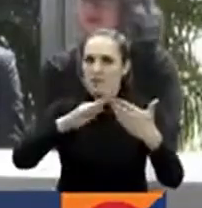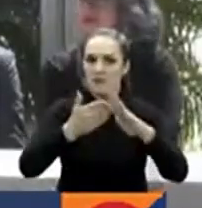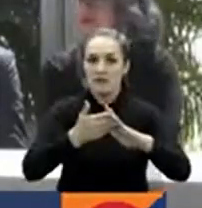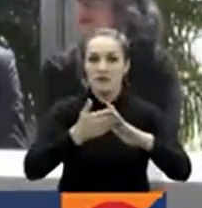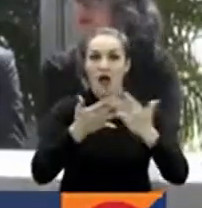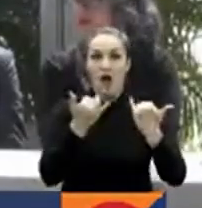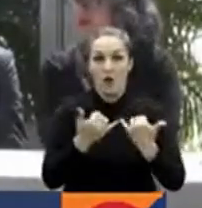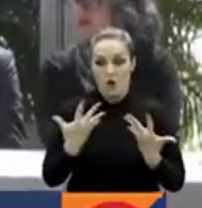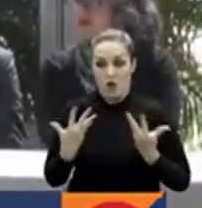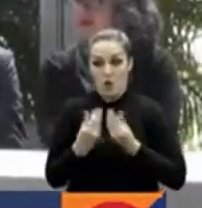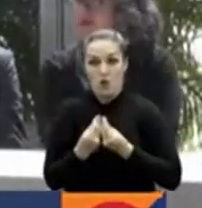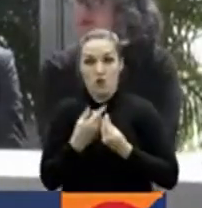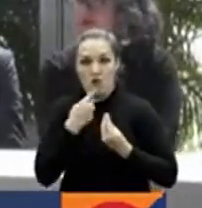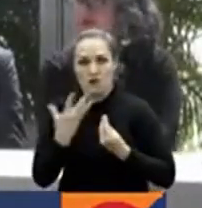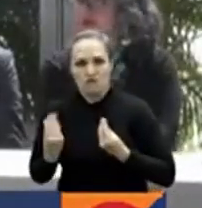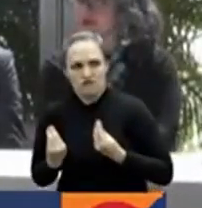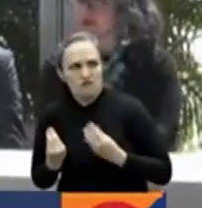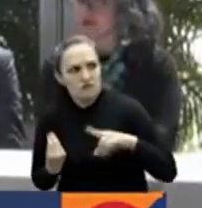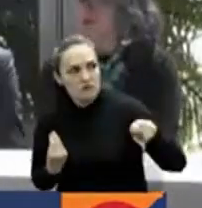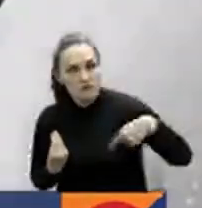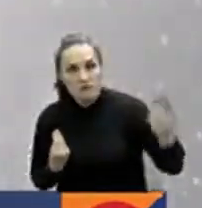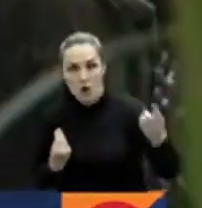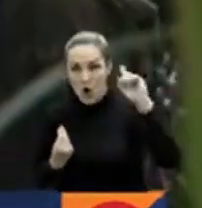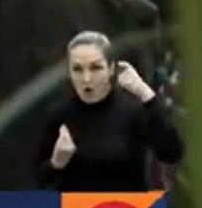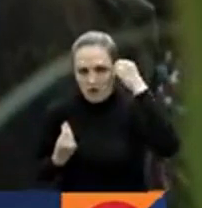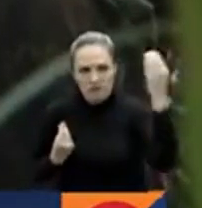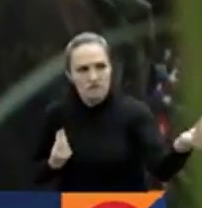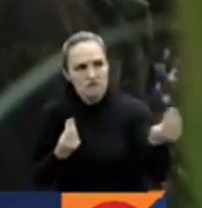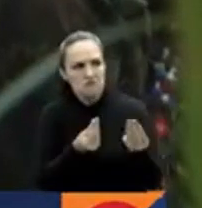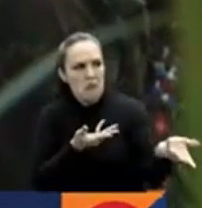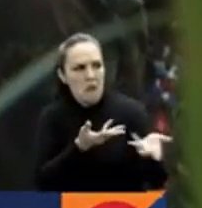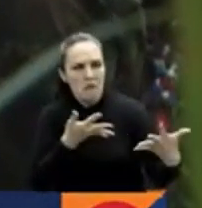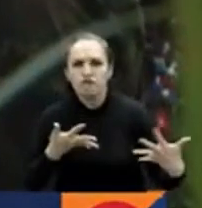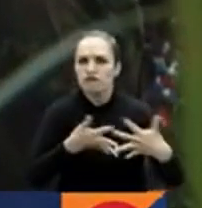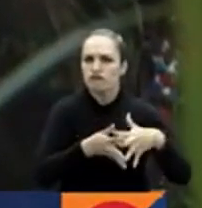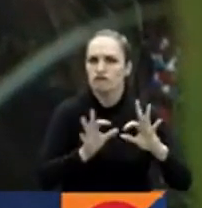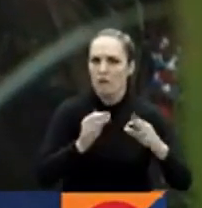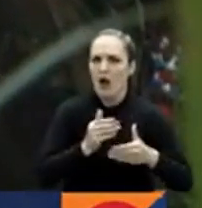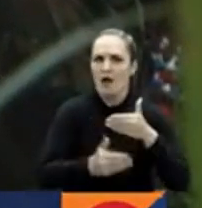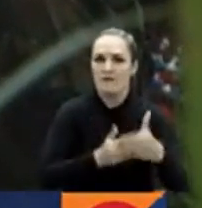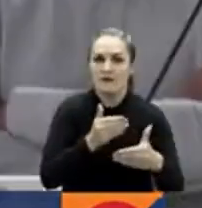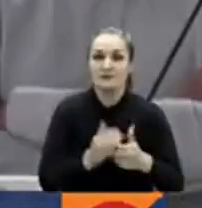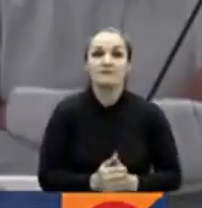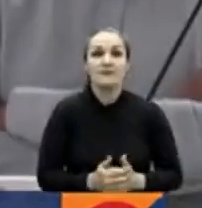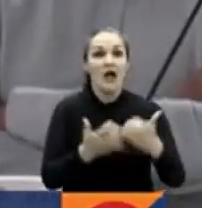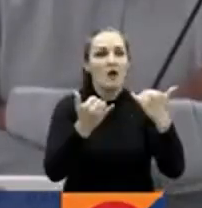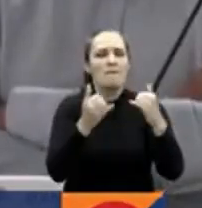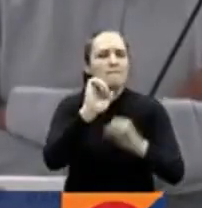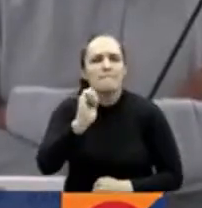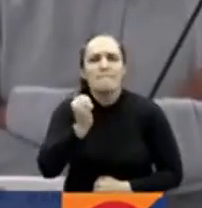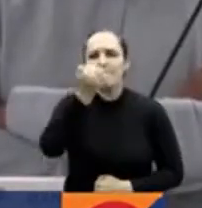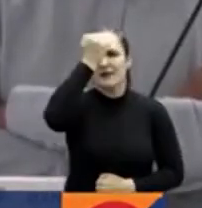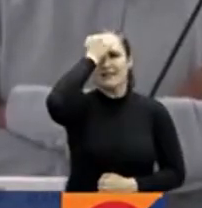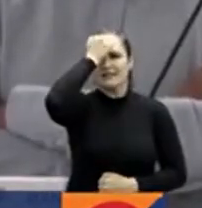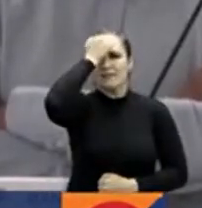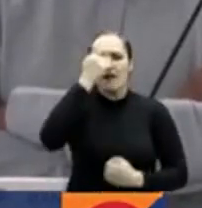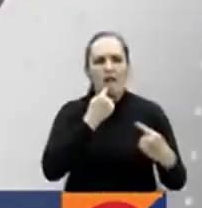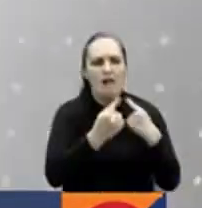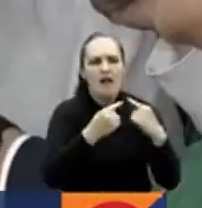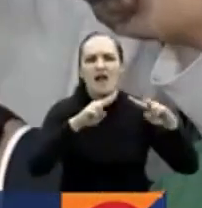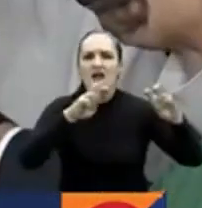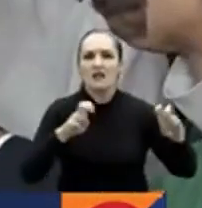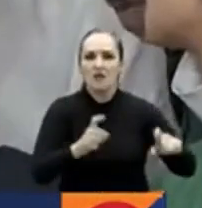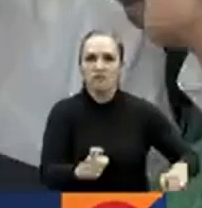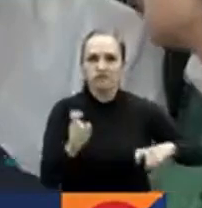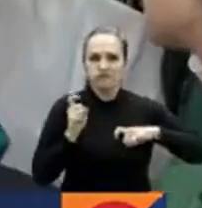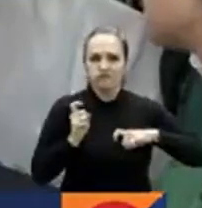que el encuentro fue exitoso y celebran avances. Cese al fuego bilateral será el tema principal del segundo ciclo de diálogos.